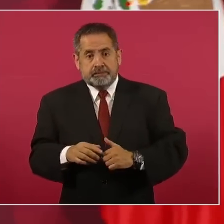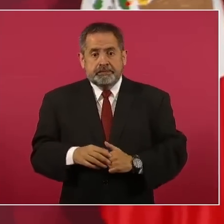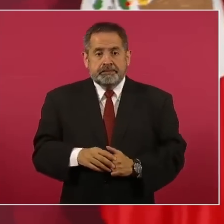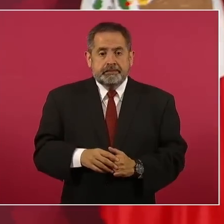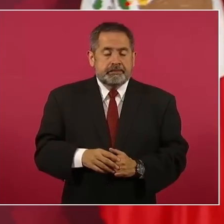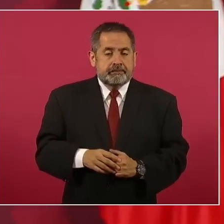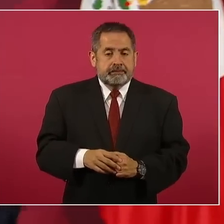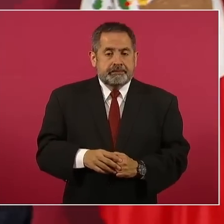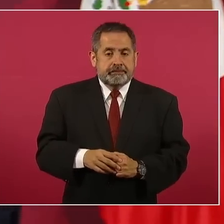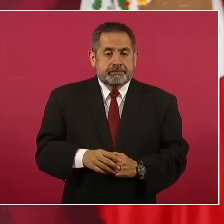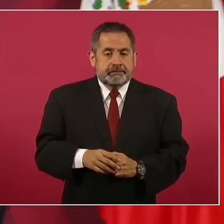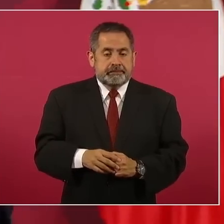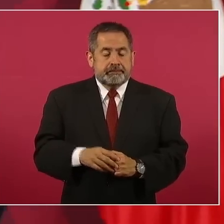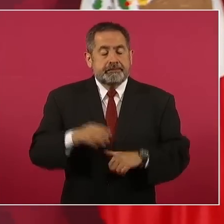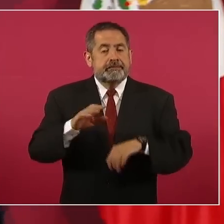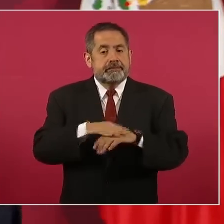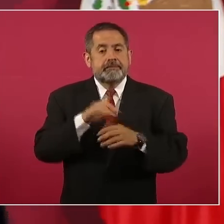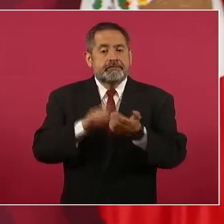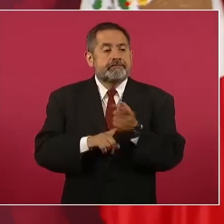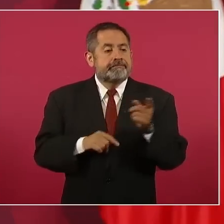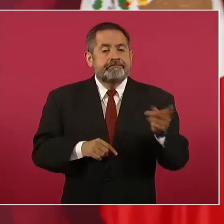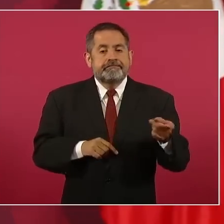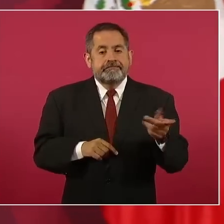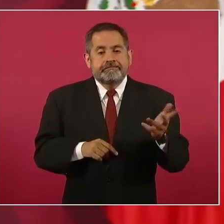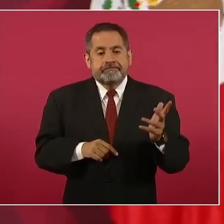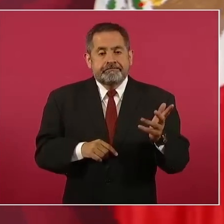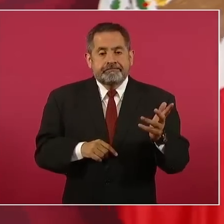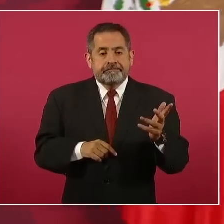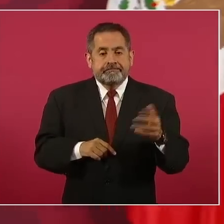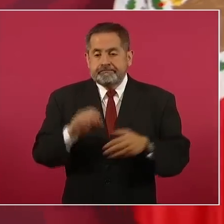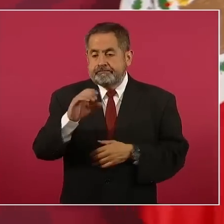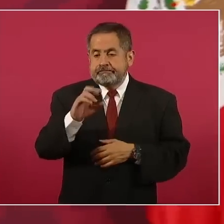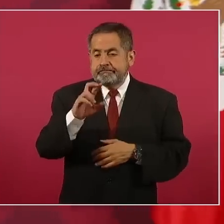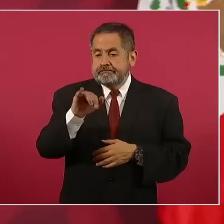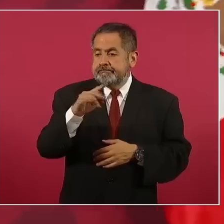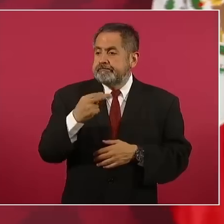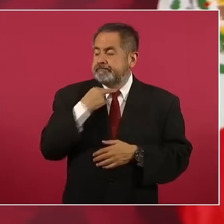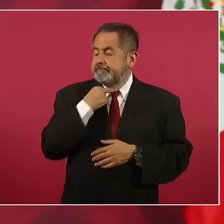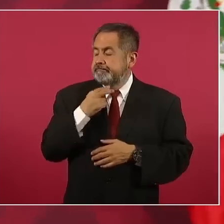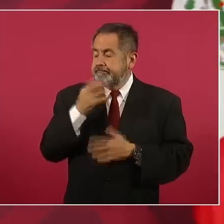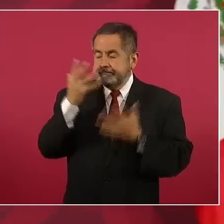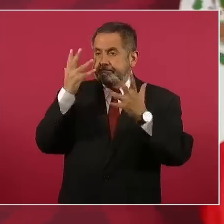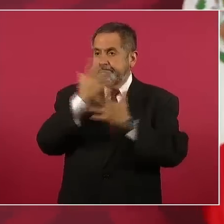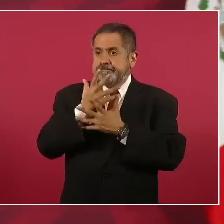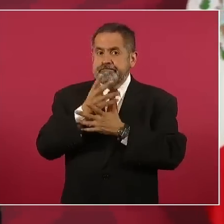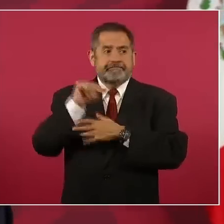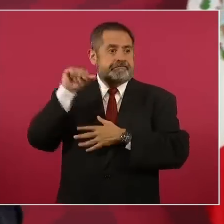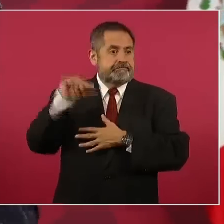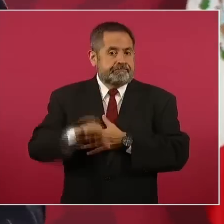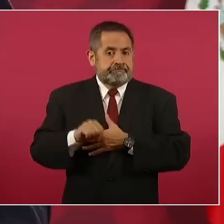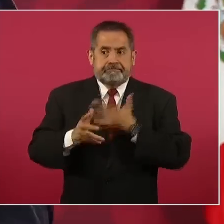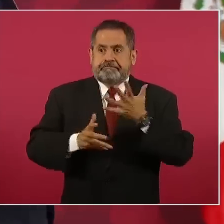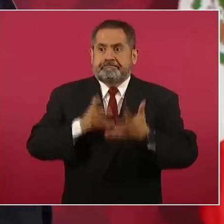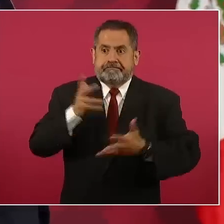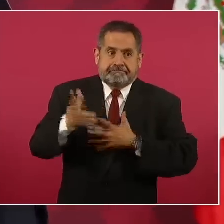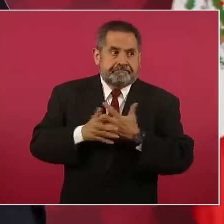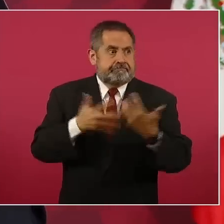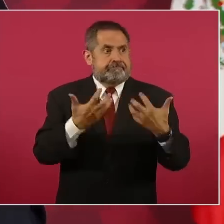porque los agarró la crisis energética,